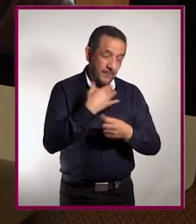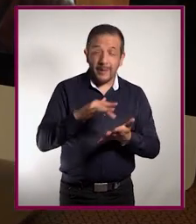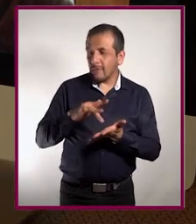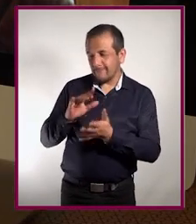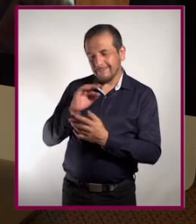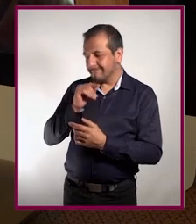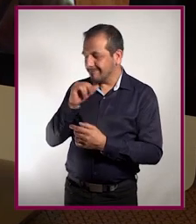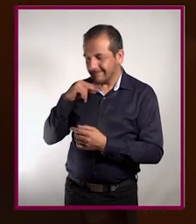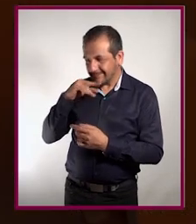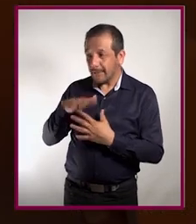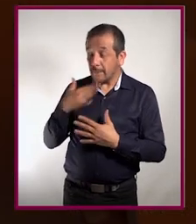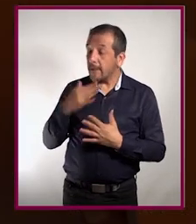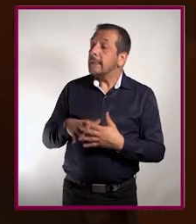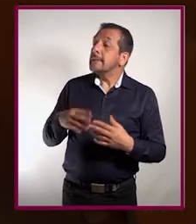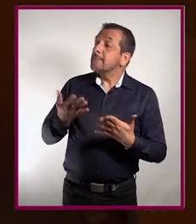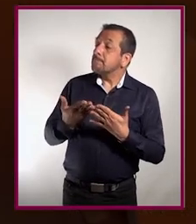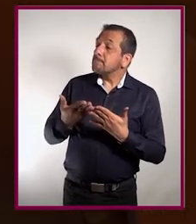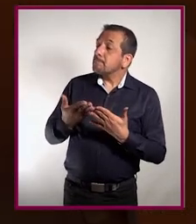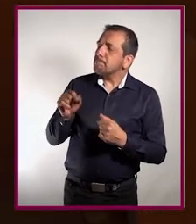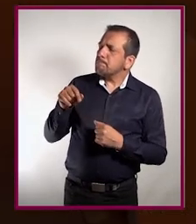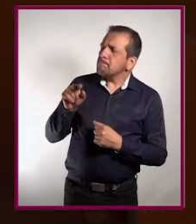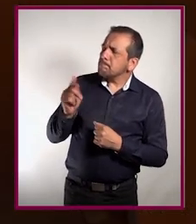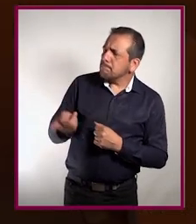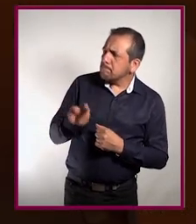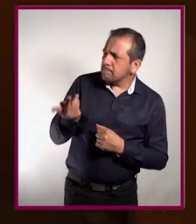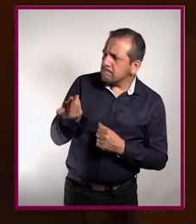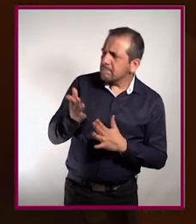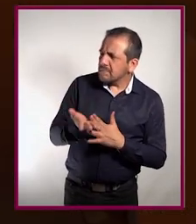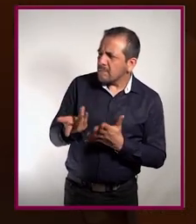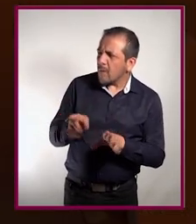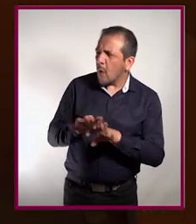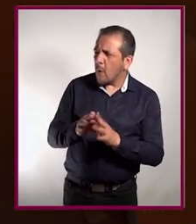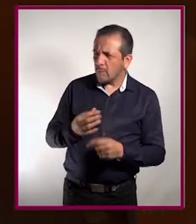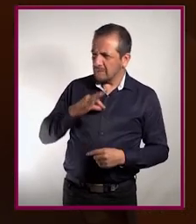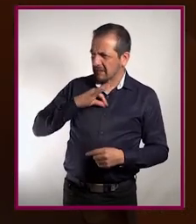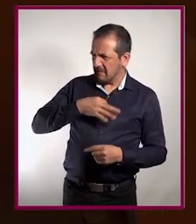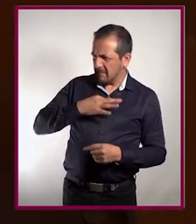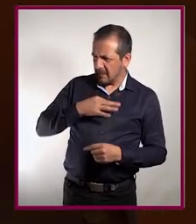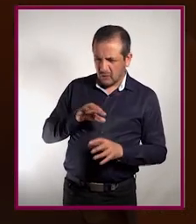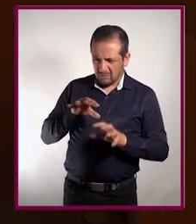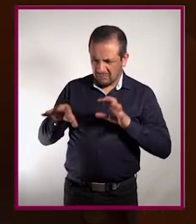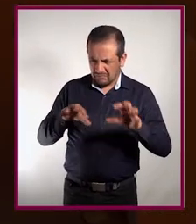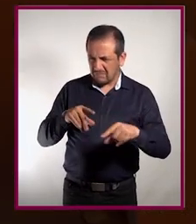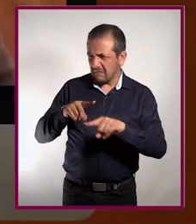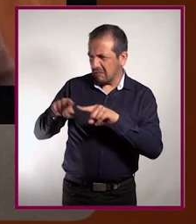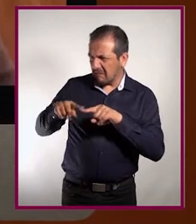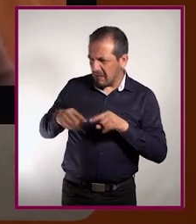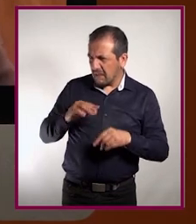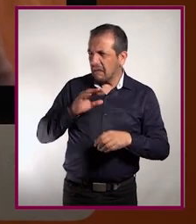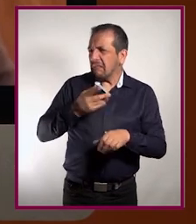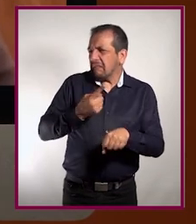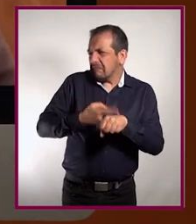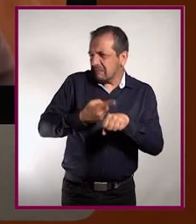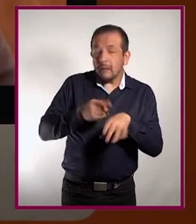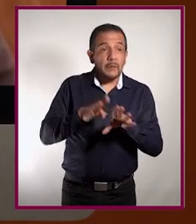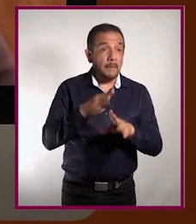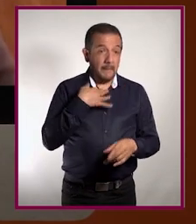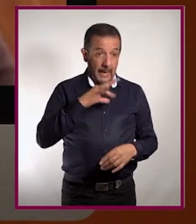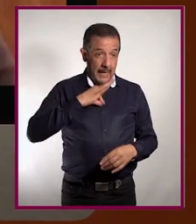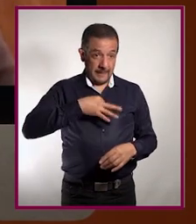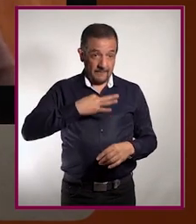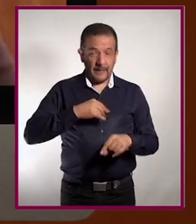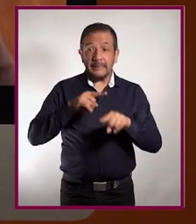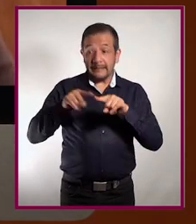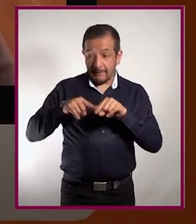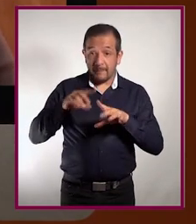Al contrario, bienvenida. Maestra, ¿qué distingue a una infección de otras enfermedades? Creo que las infecciones se